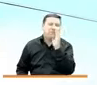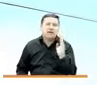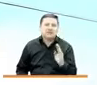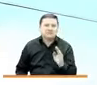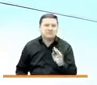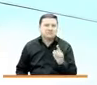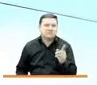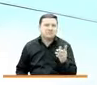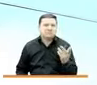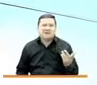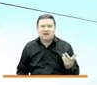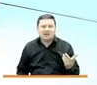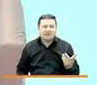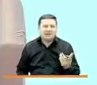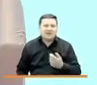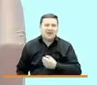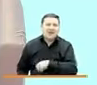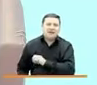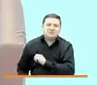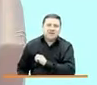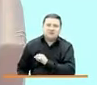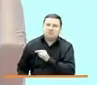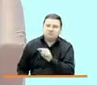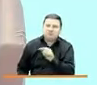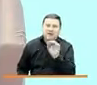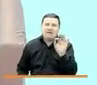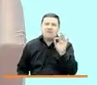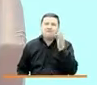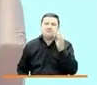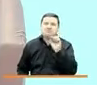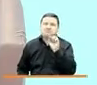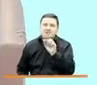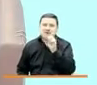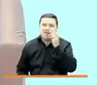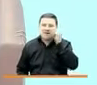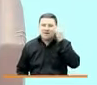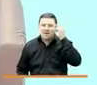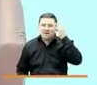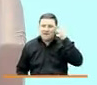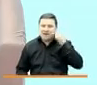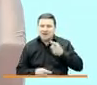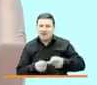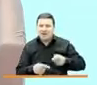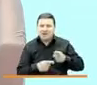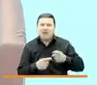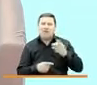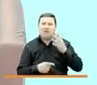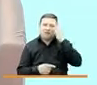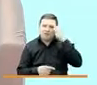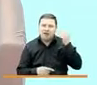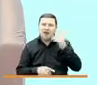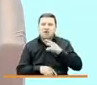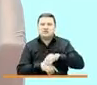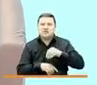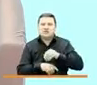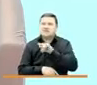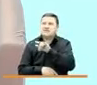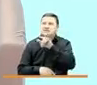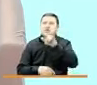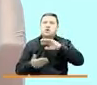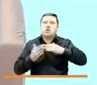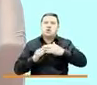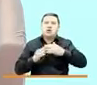ir a España, a Francia, a Inglaterra, a Noruega, a Suecia. En todos esos países hay comunidades de